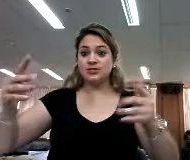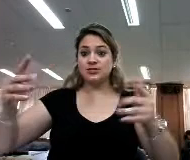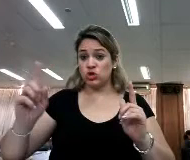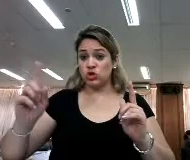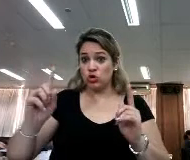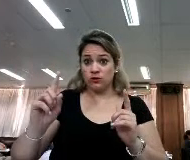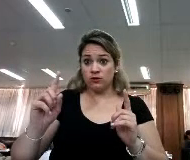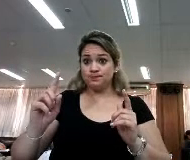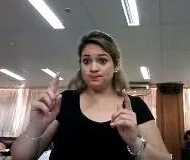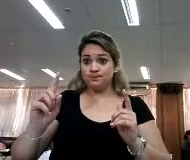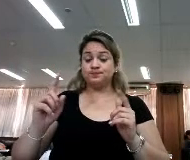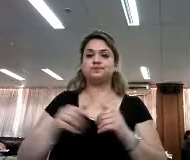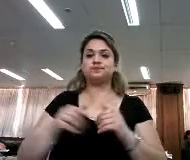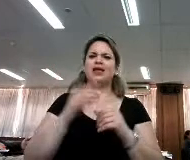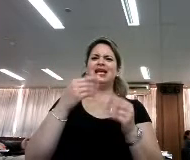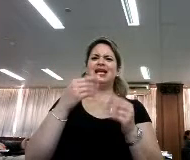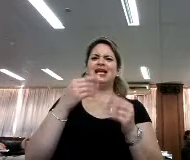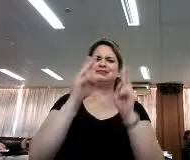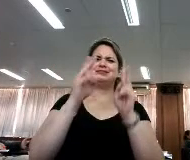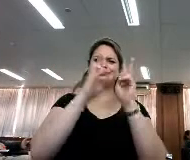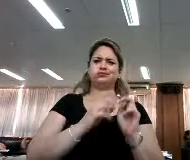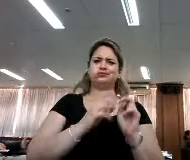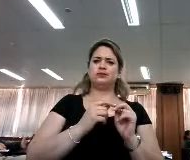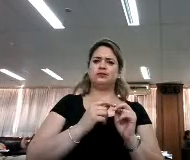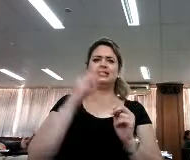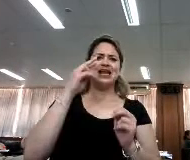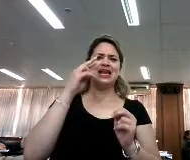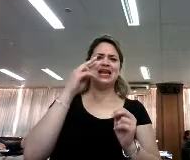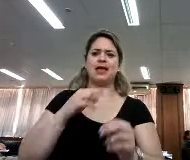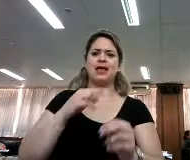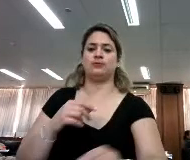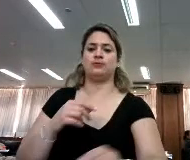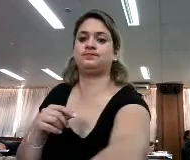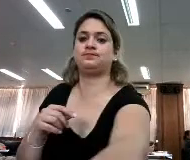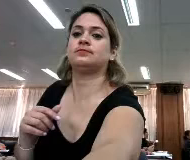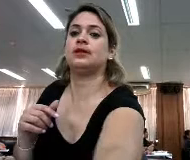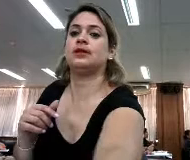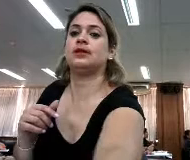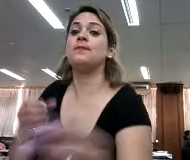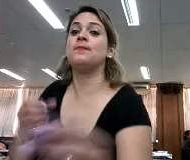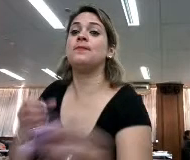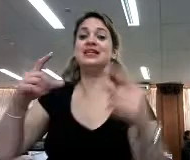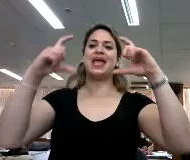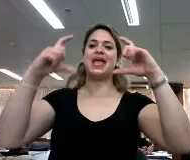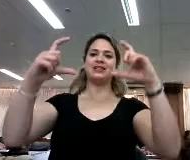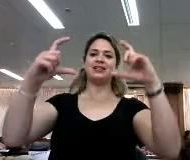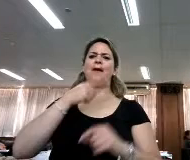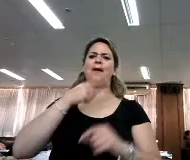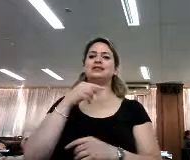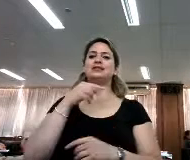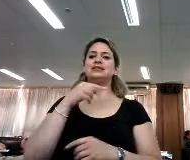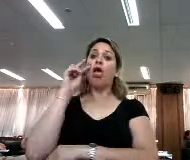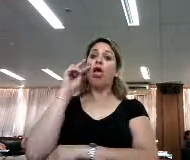estudios que aseguran que estamos leyendo o que las pantallas nos están volviendo tontos o X número de estudios,